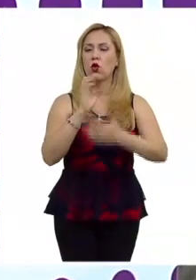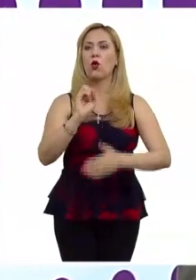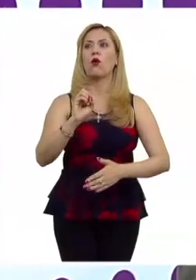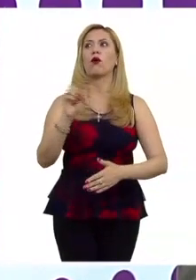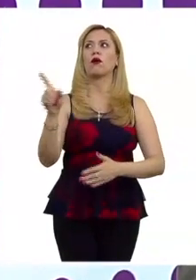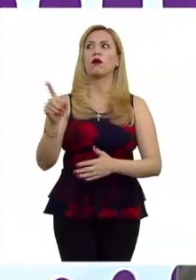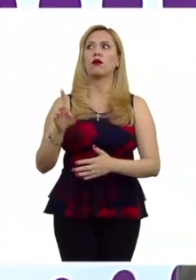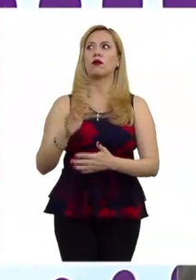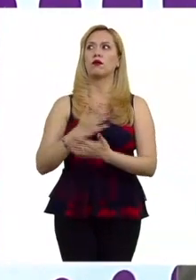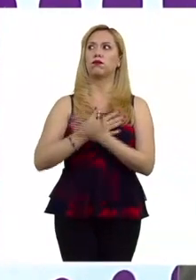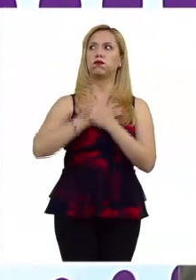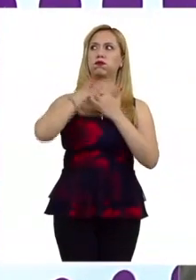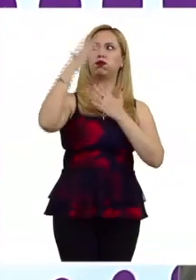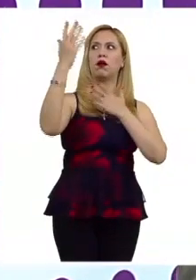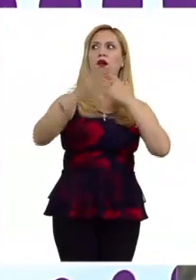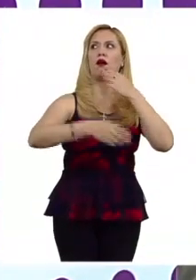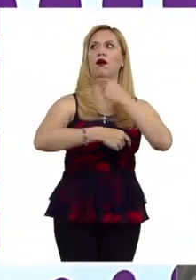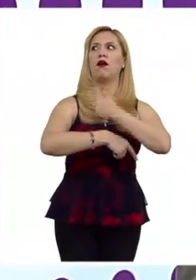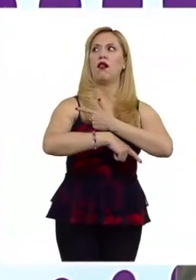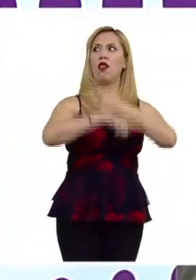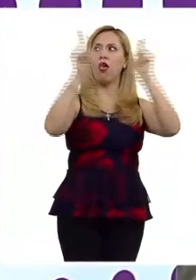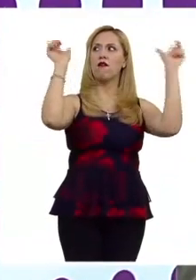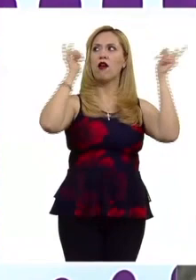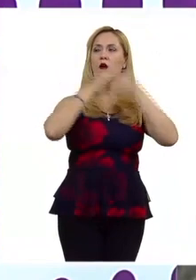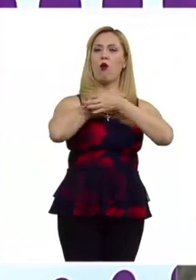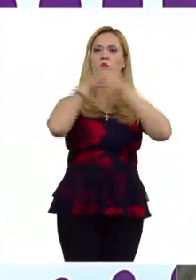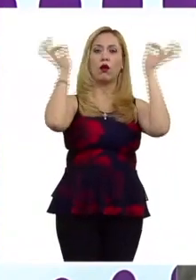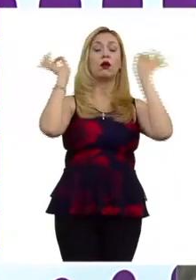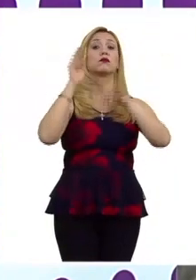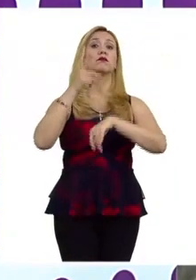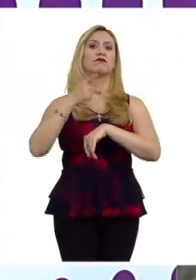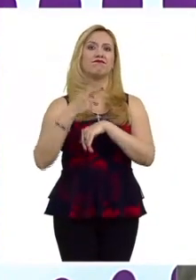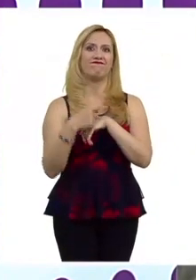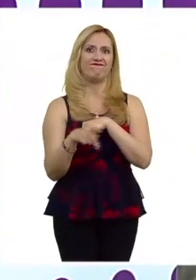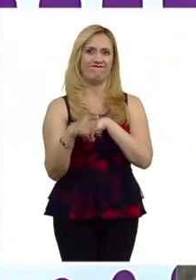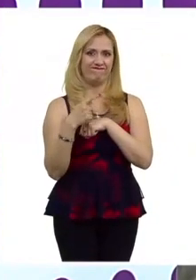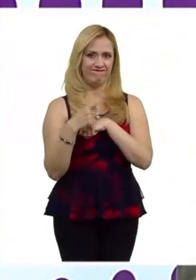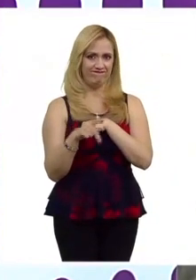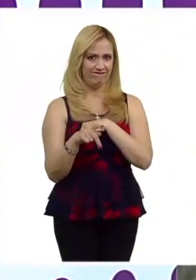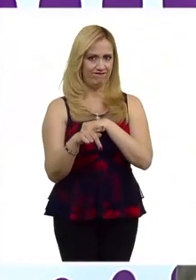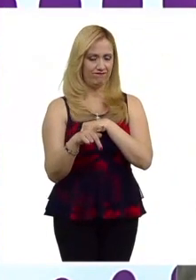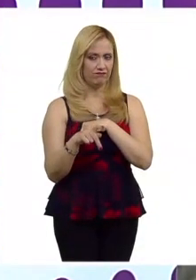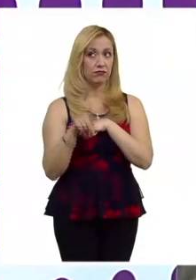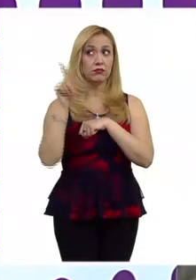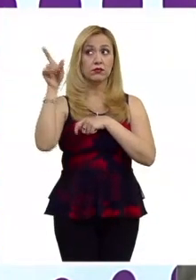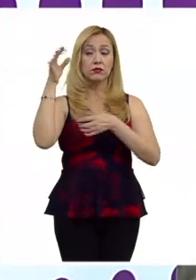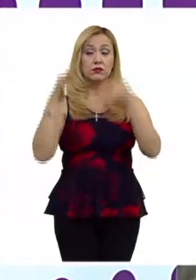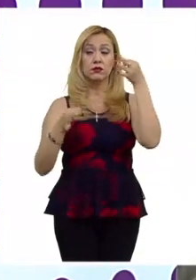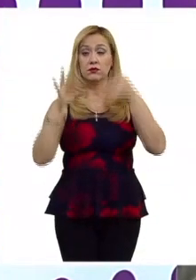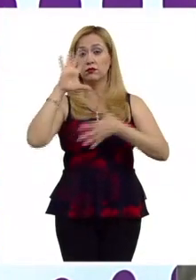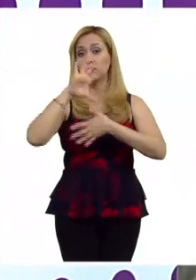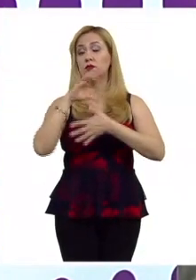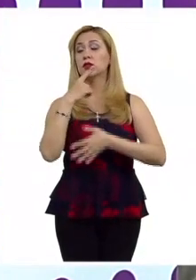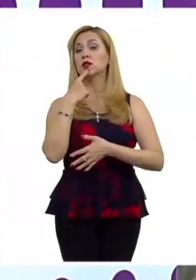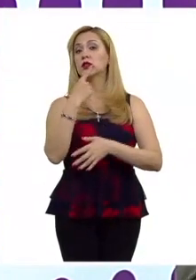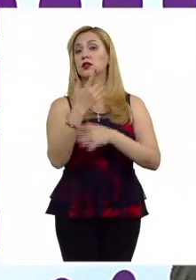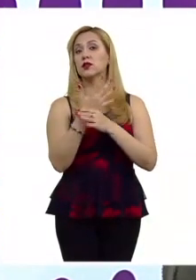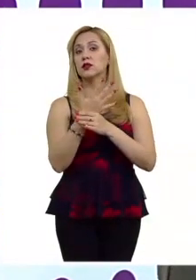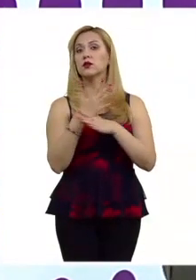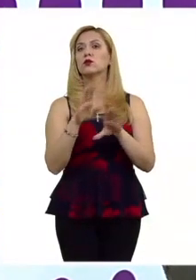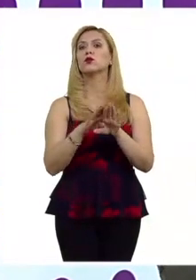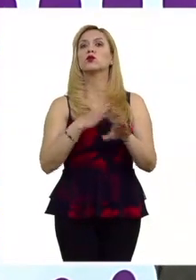la libertad de expresión es peligroso como ya lo ha dicho la corte interamericana en una lógica de un estado